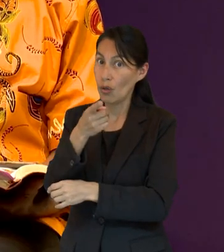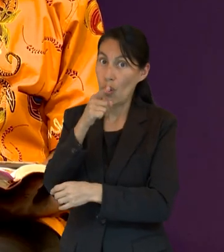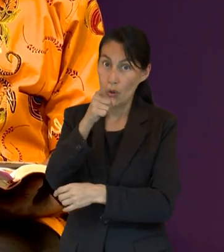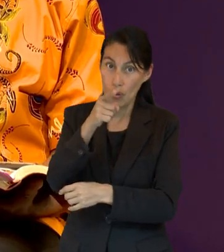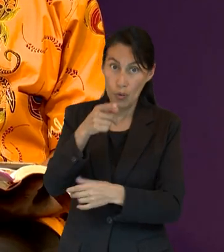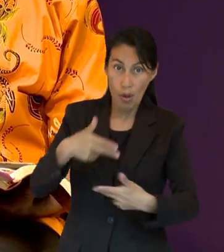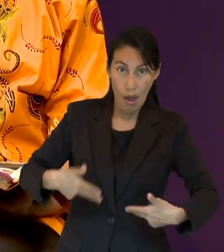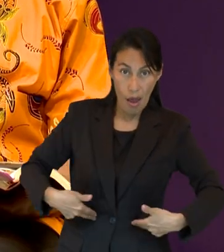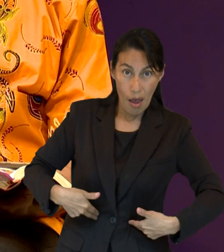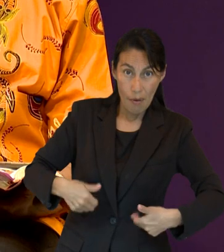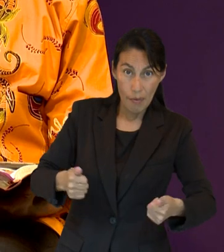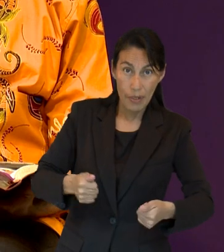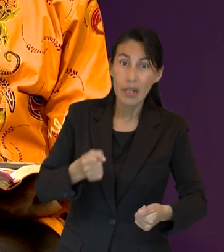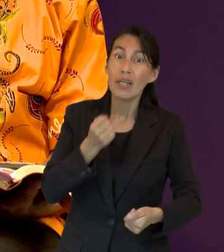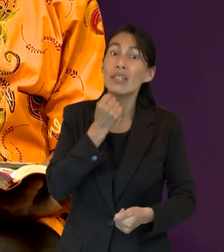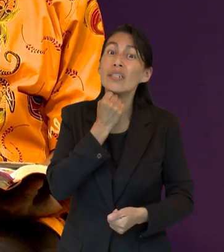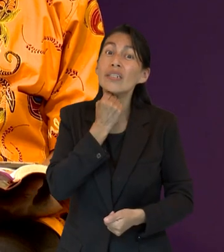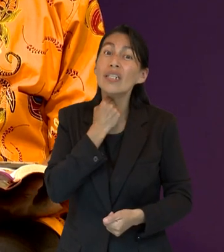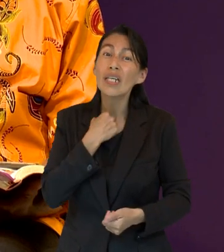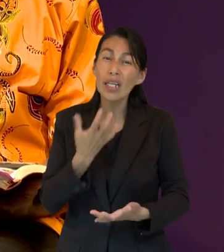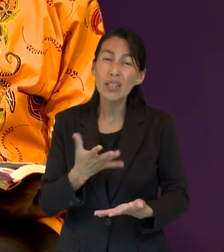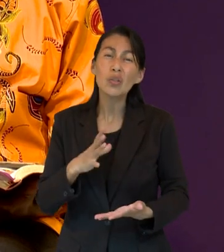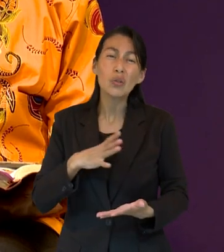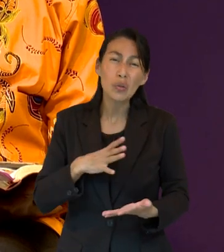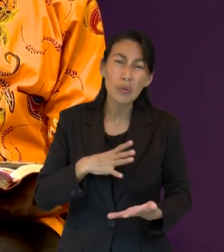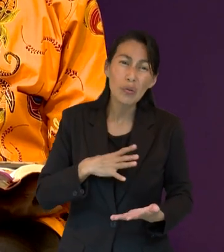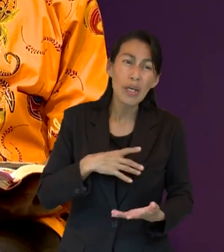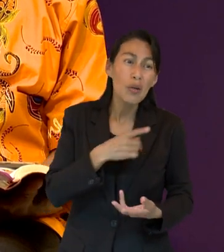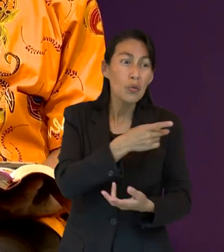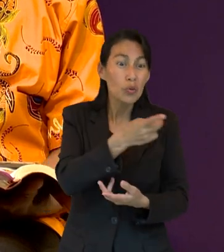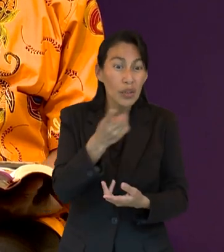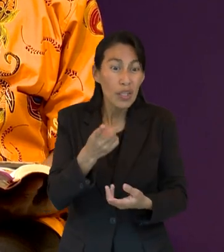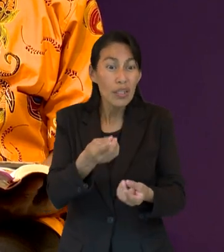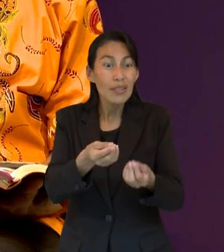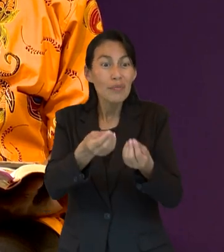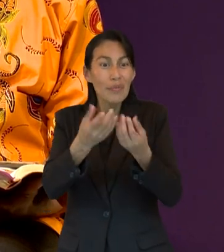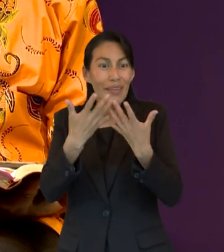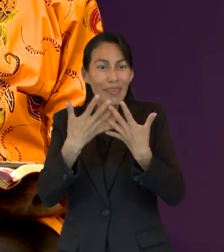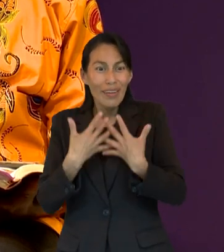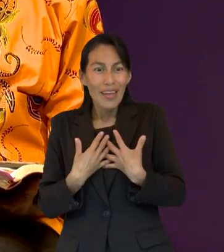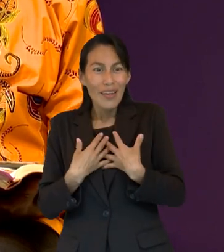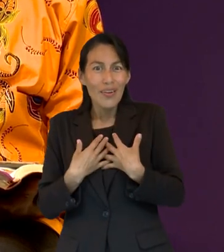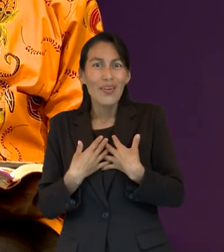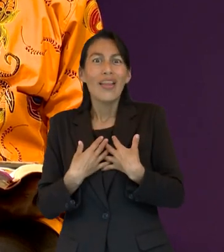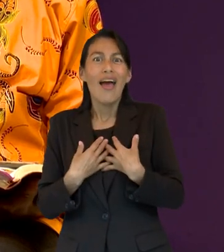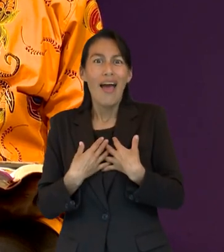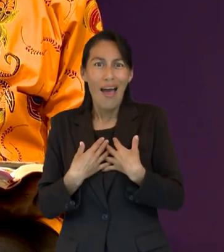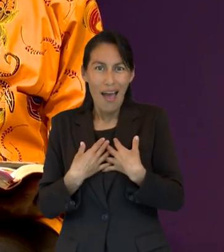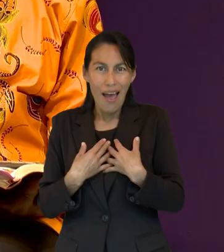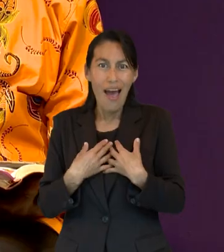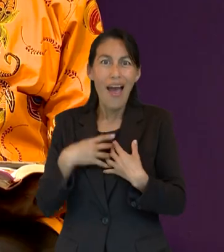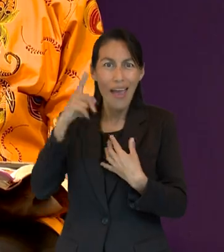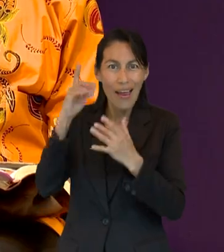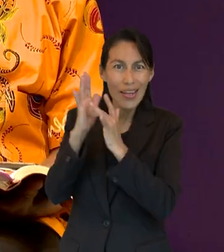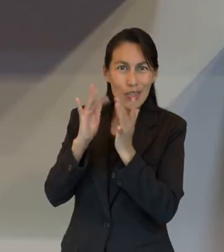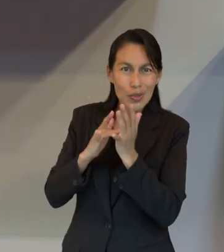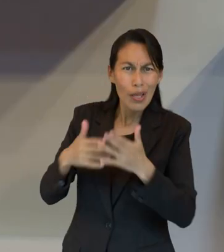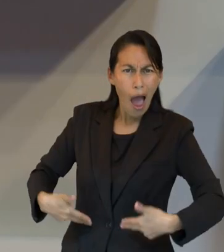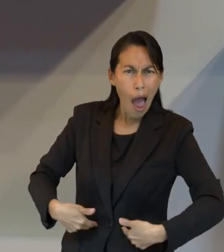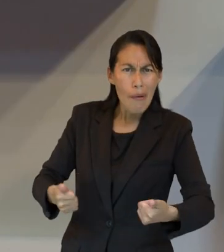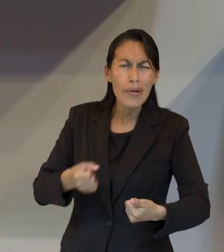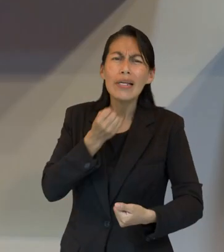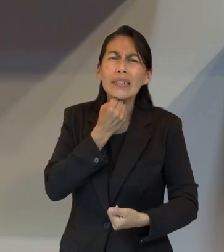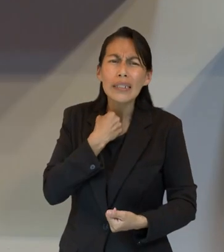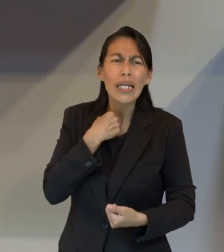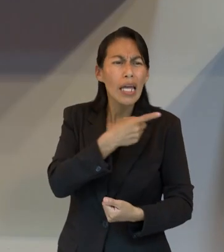Jesús dijo tuvo hambre tuvo sed y ustedes me atenderon entonces esta combinación no